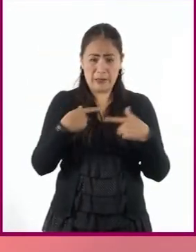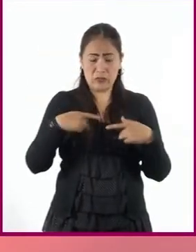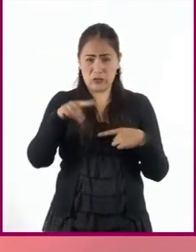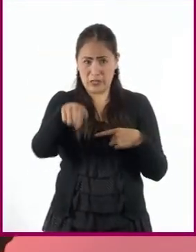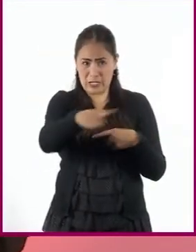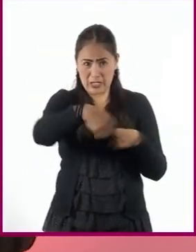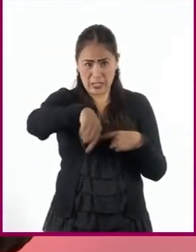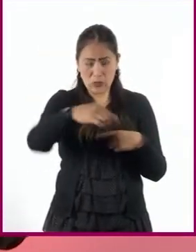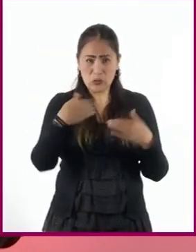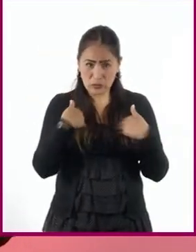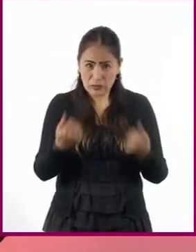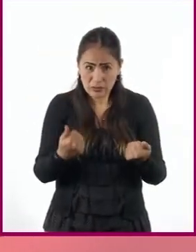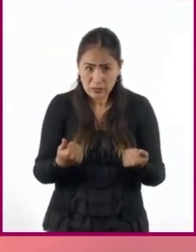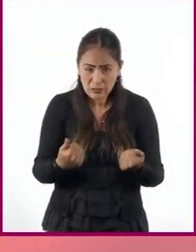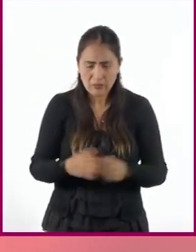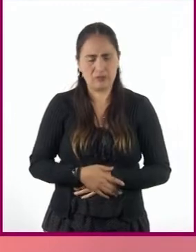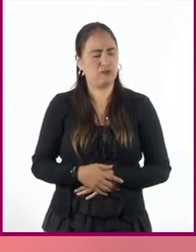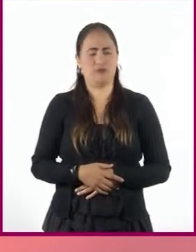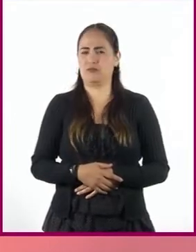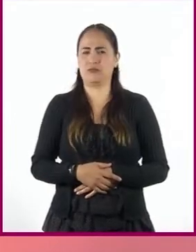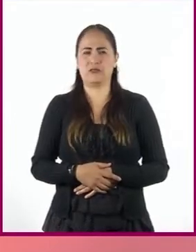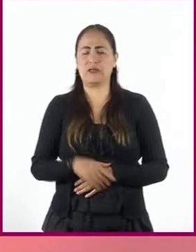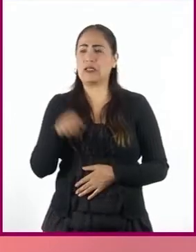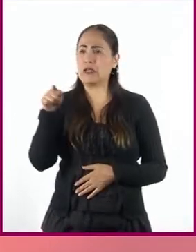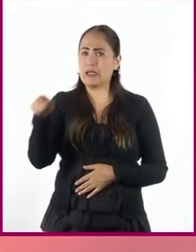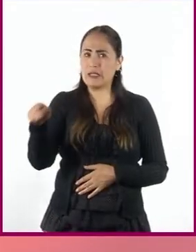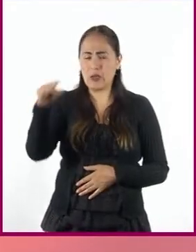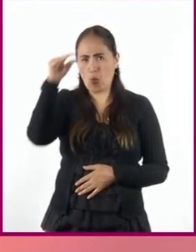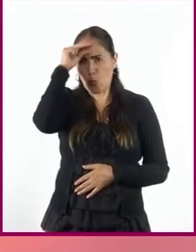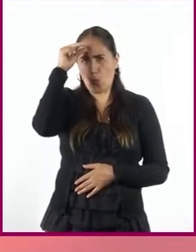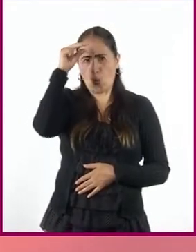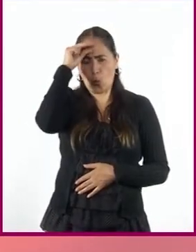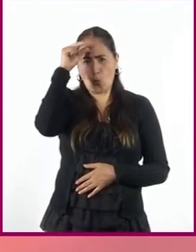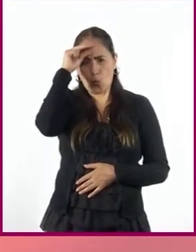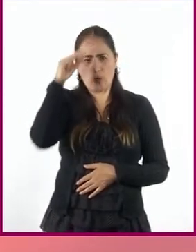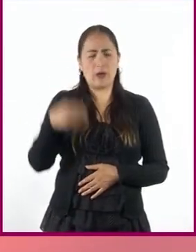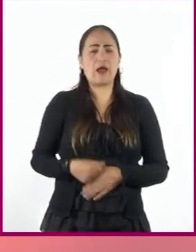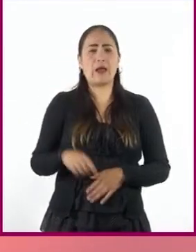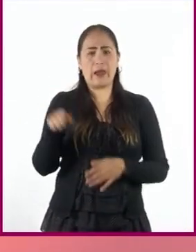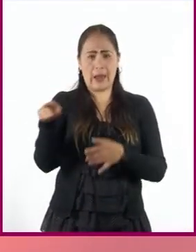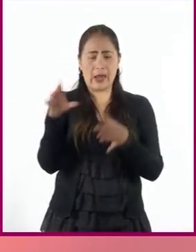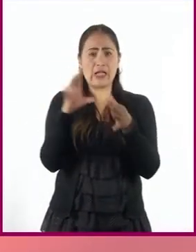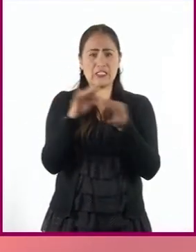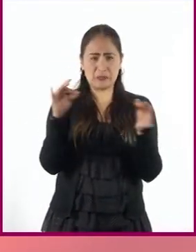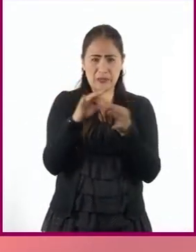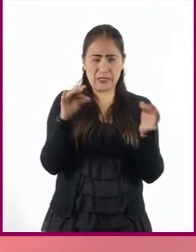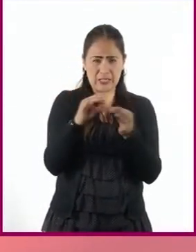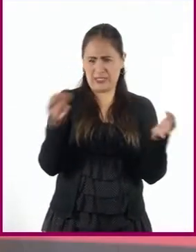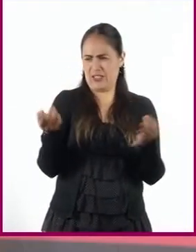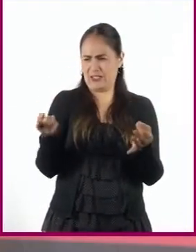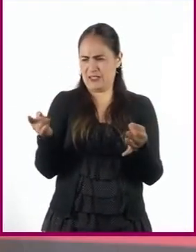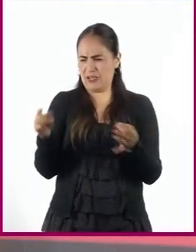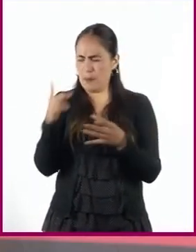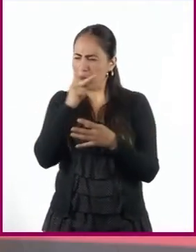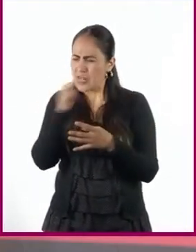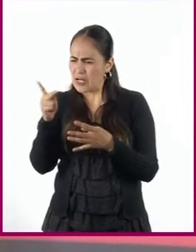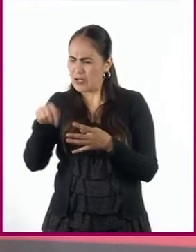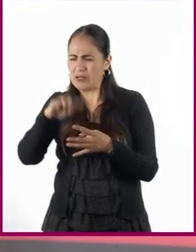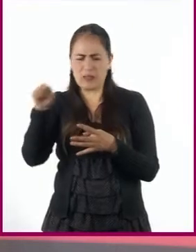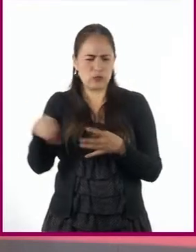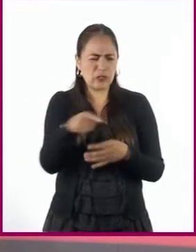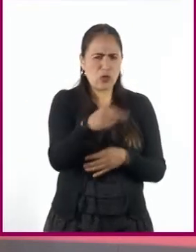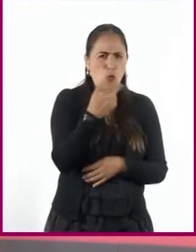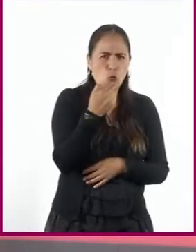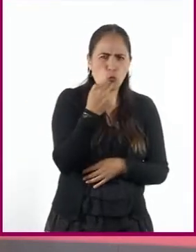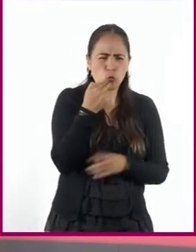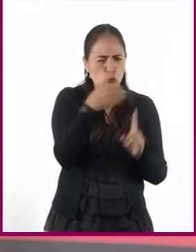¿Vio qué lista? O usó las mismas expresiones que está explicando para explicarlas. También hay frases que